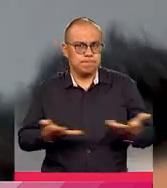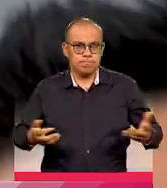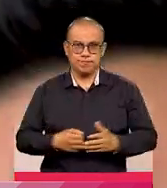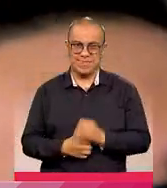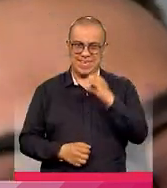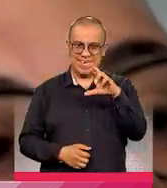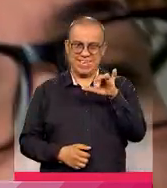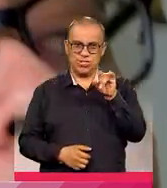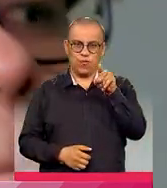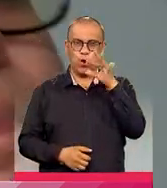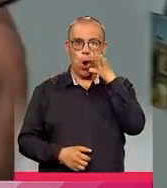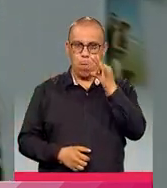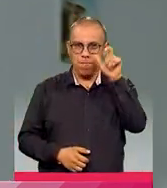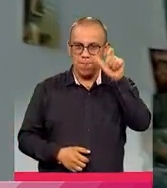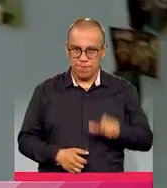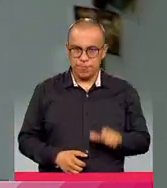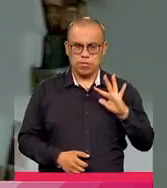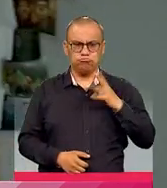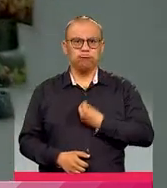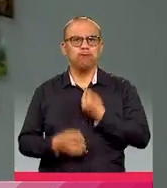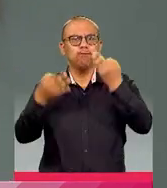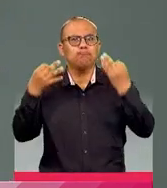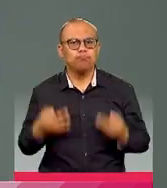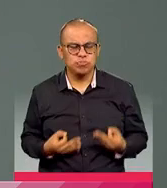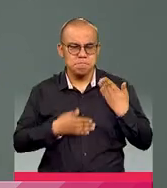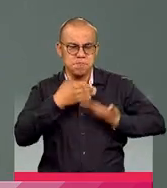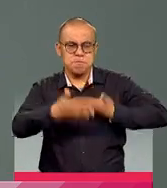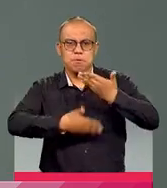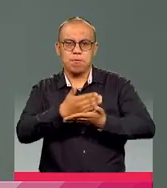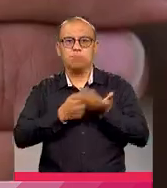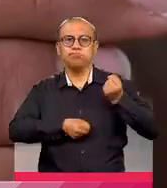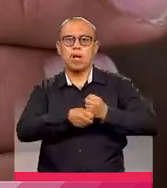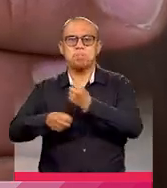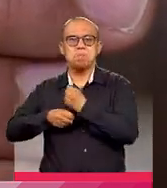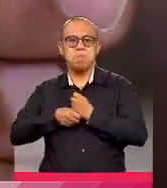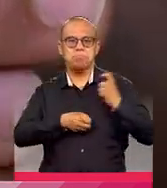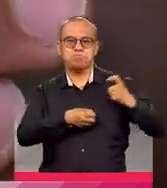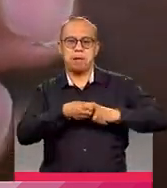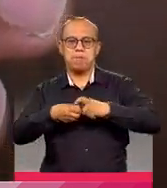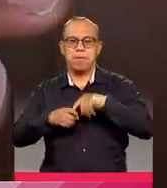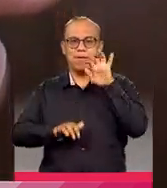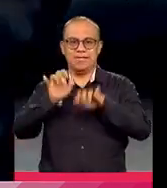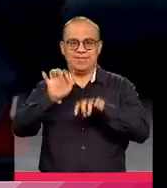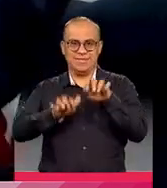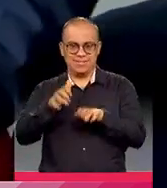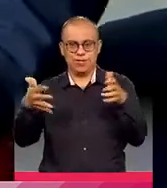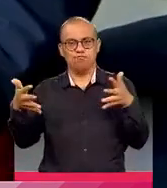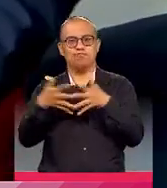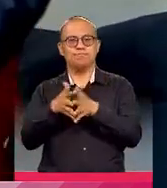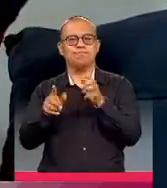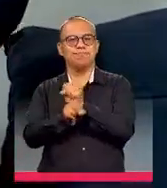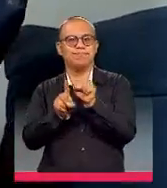Christopher es una de las 20 personas trans que están vinculadas laboralmente con la Secretaría de Integración Social.